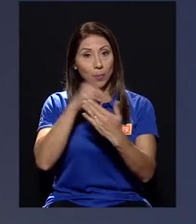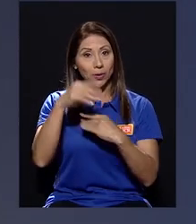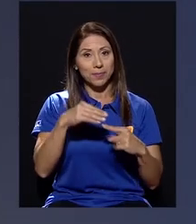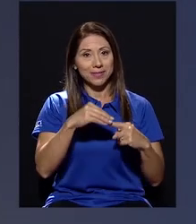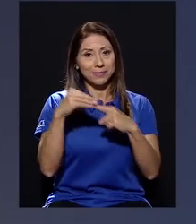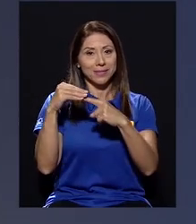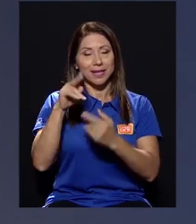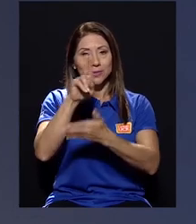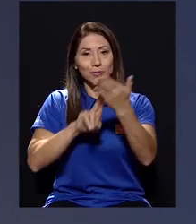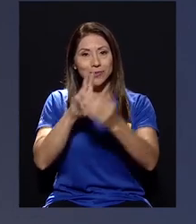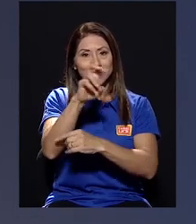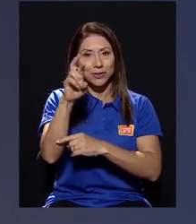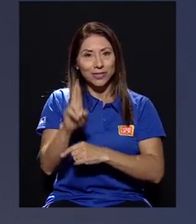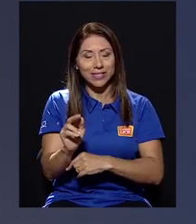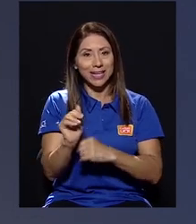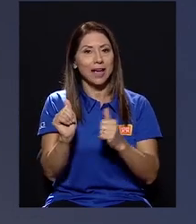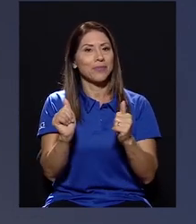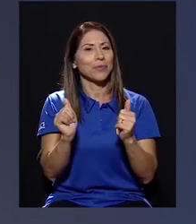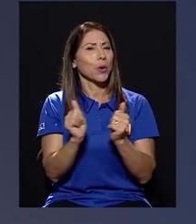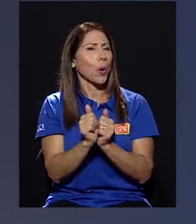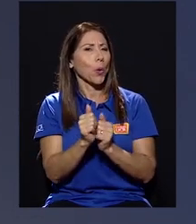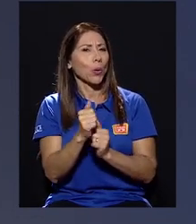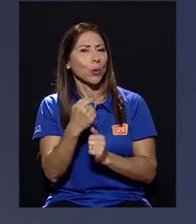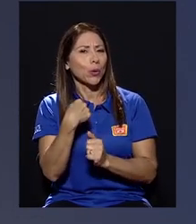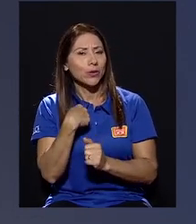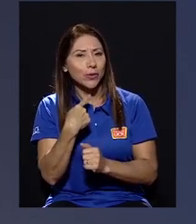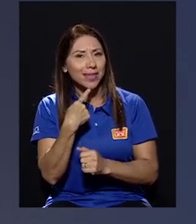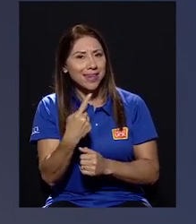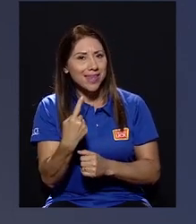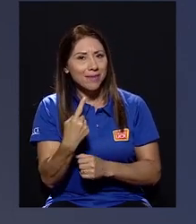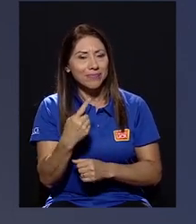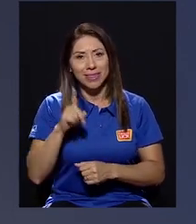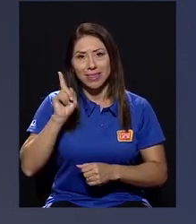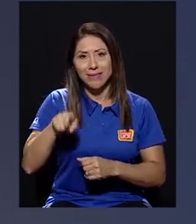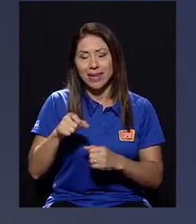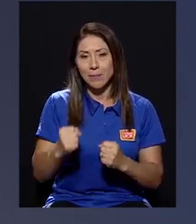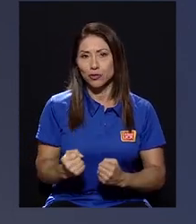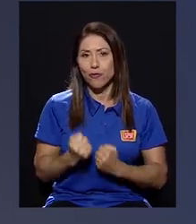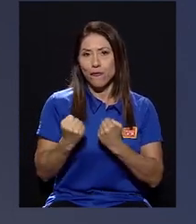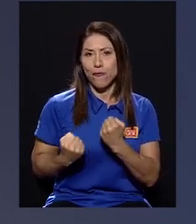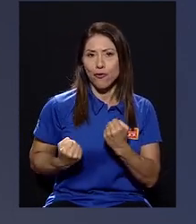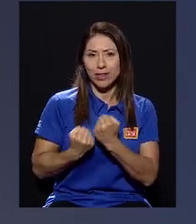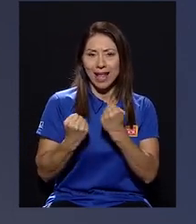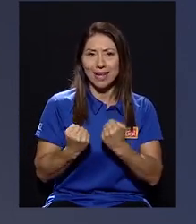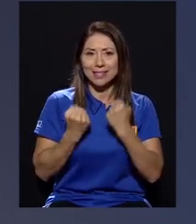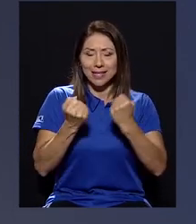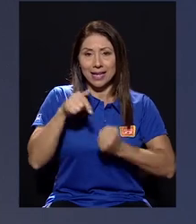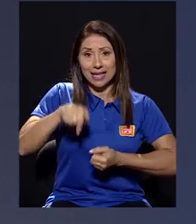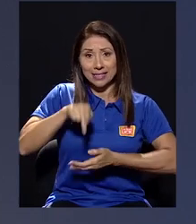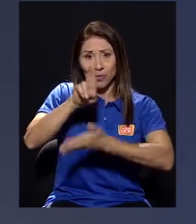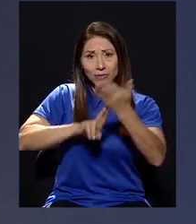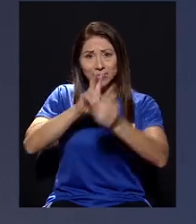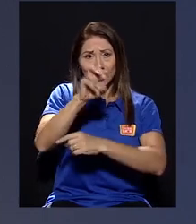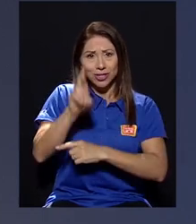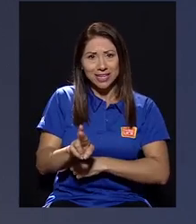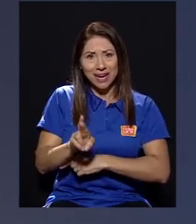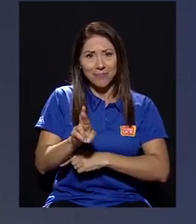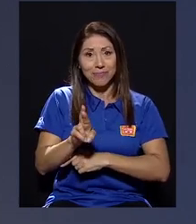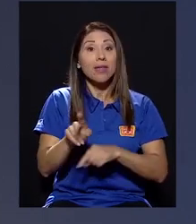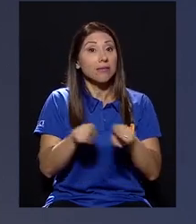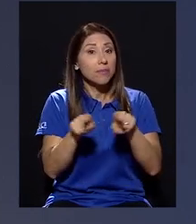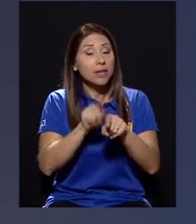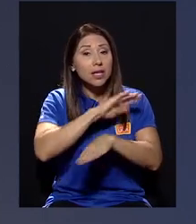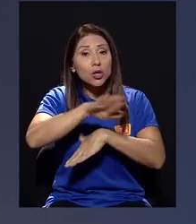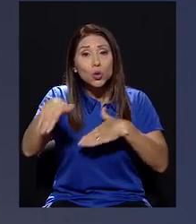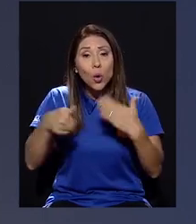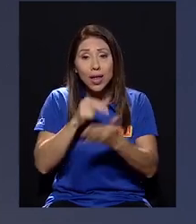En especial es Universidad de Costa Rica, con lo que yo diría deberíamos de fortalecer en esta universidad de Costa Rica, y por